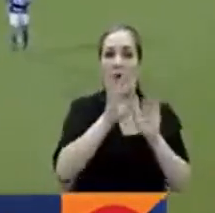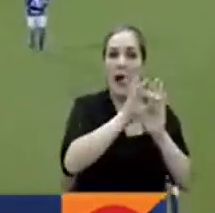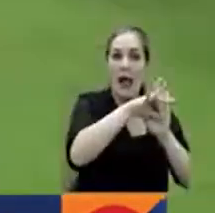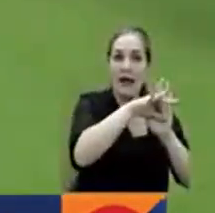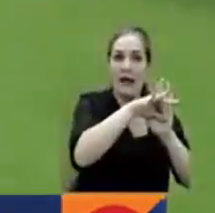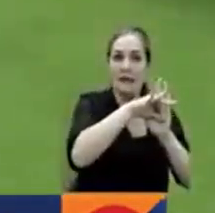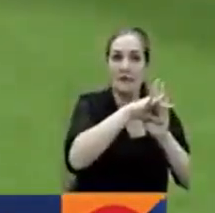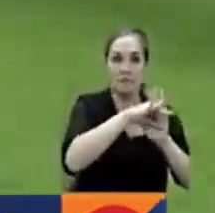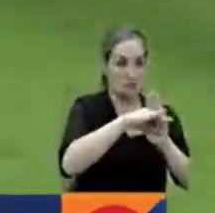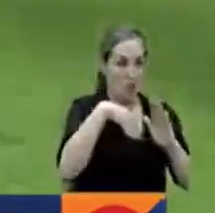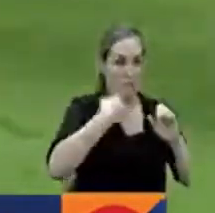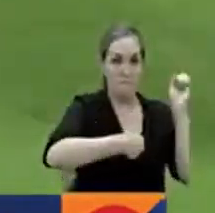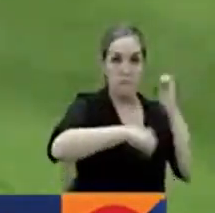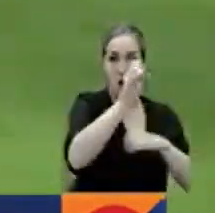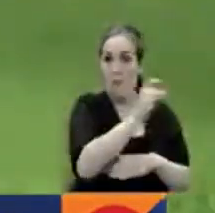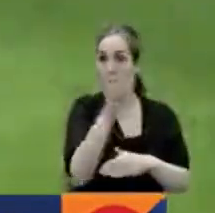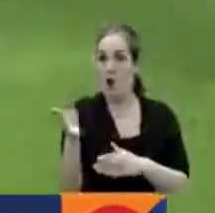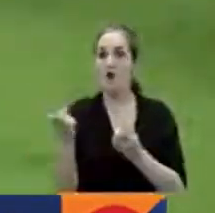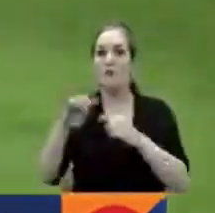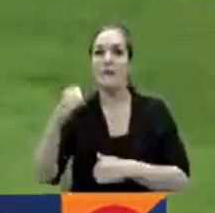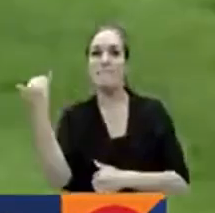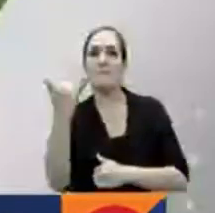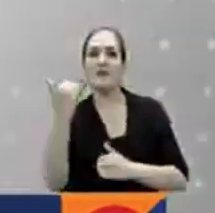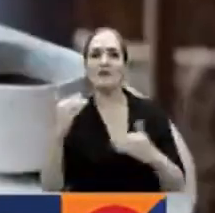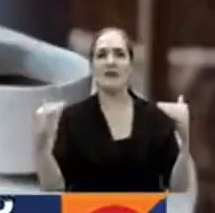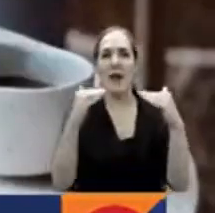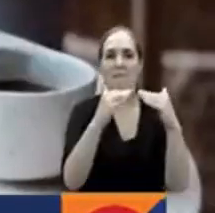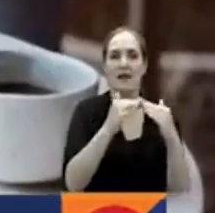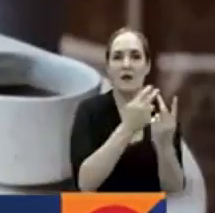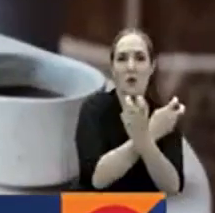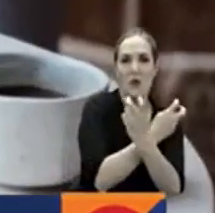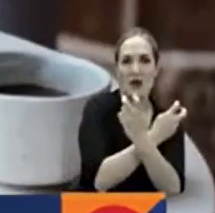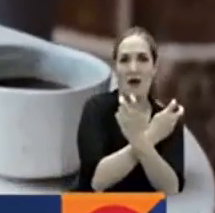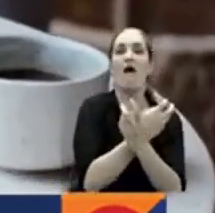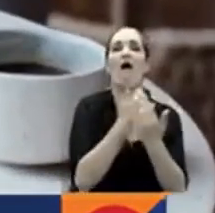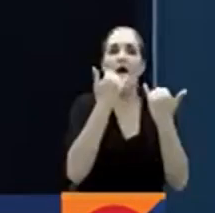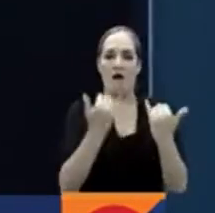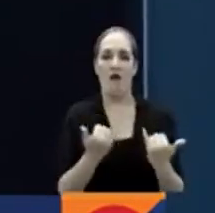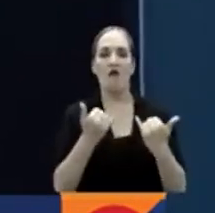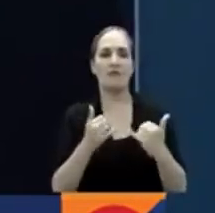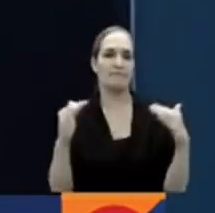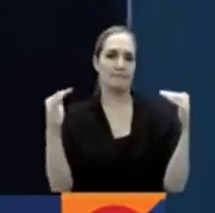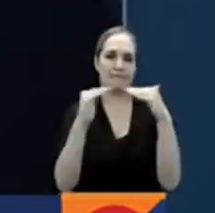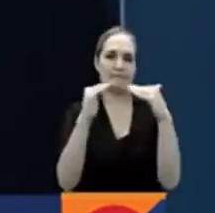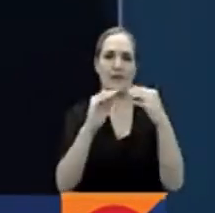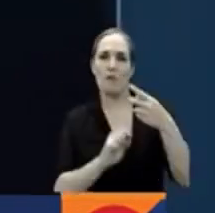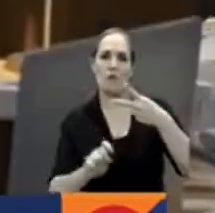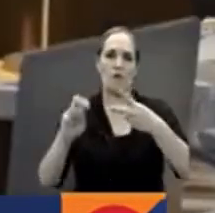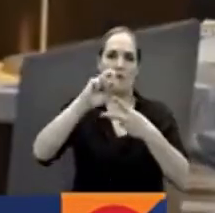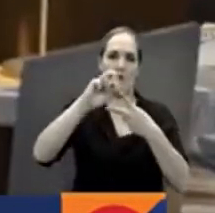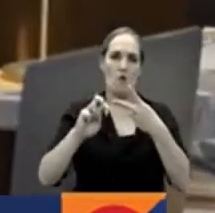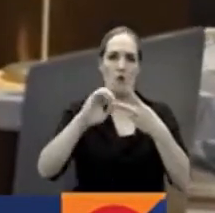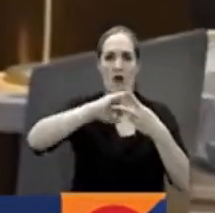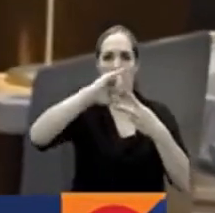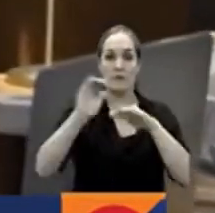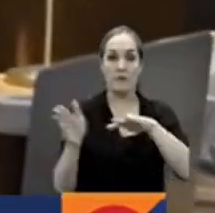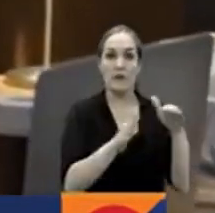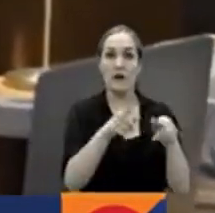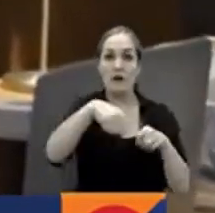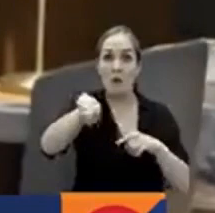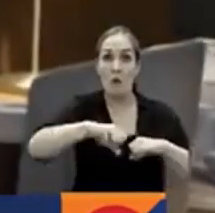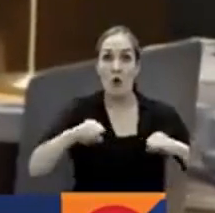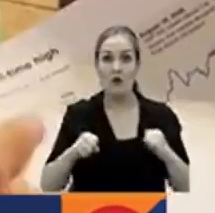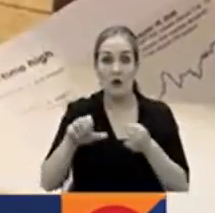millonarios que empató contra Huila en Neiva. Esperen en oportunidades. Habitantes de Bogotá y Cundinamarca